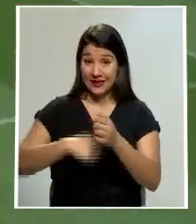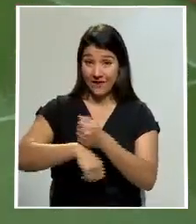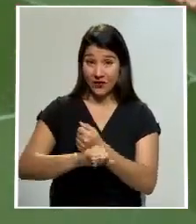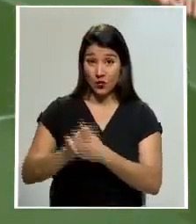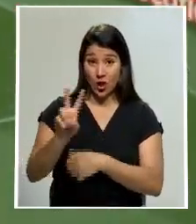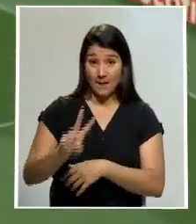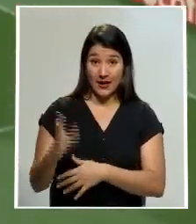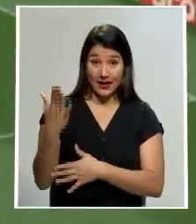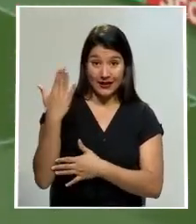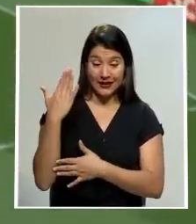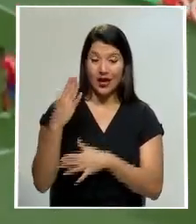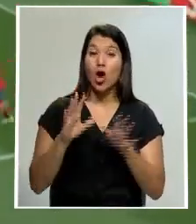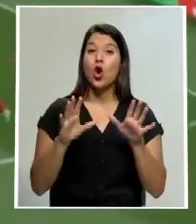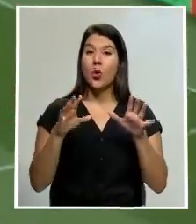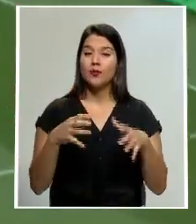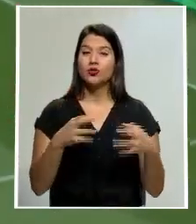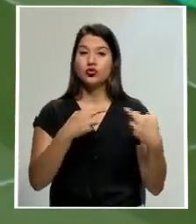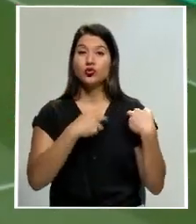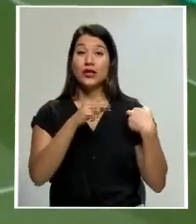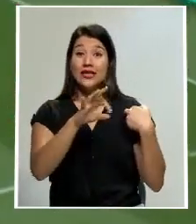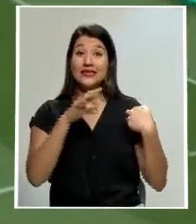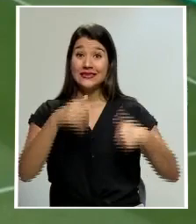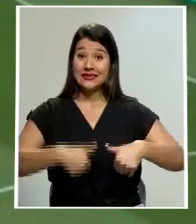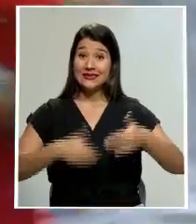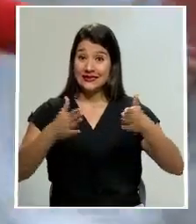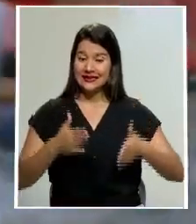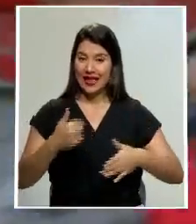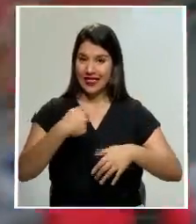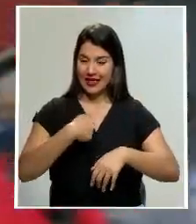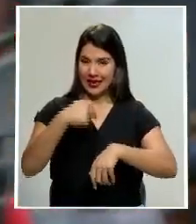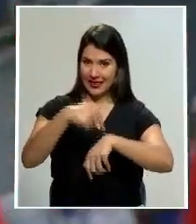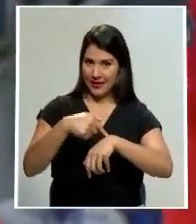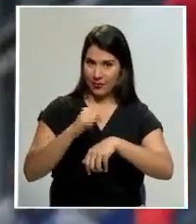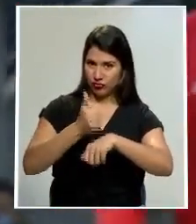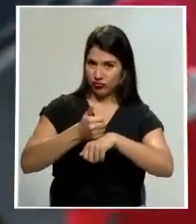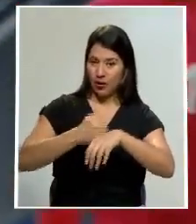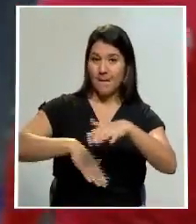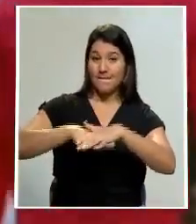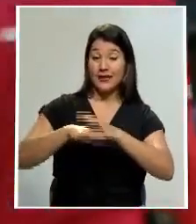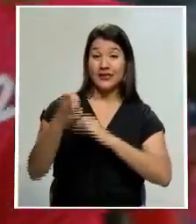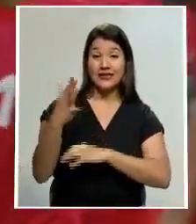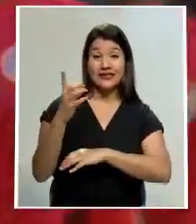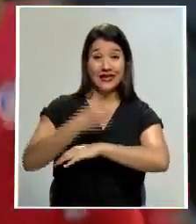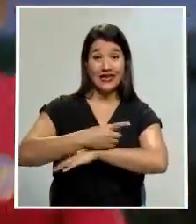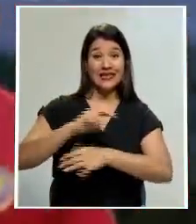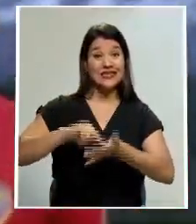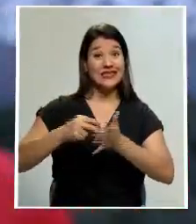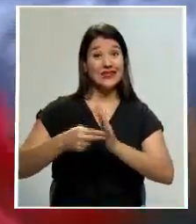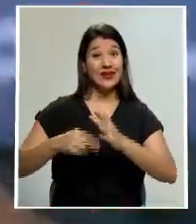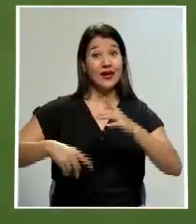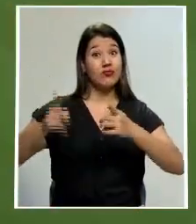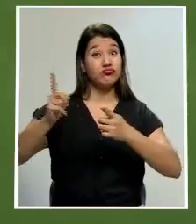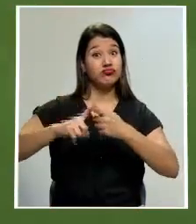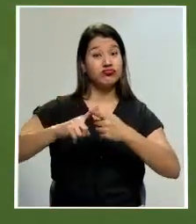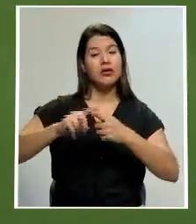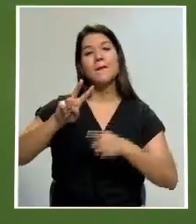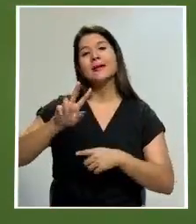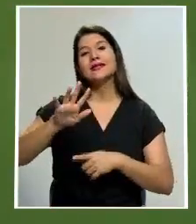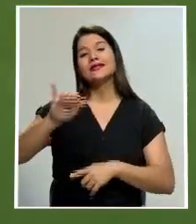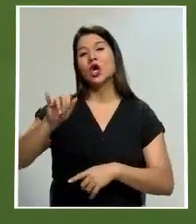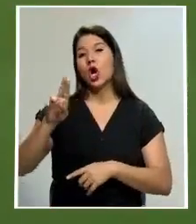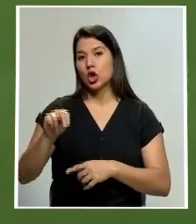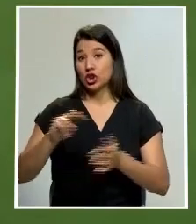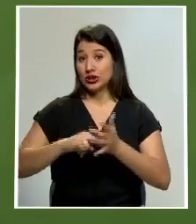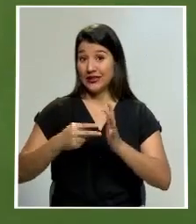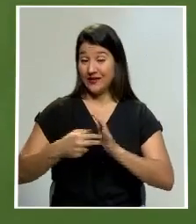anterior, la comisión que elegirá al técnico tiene un plazo de 15 días, el cual se cumplirá el 25 de junio. Es decir, el técnico que